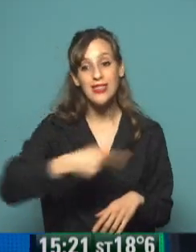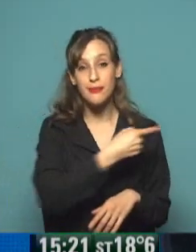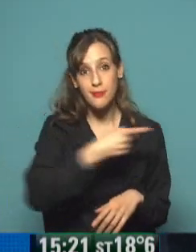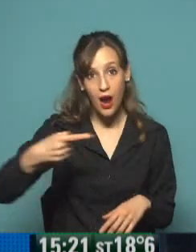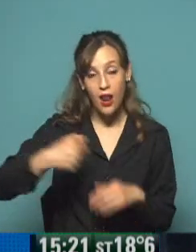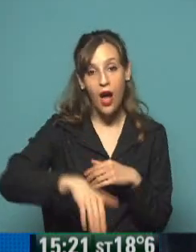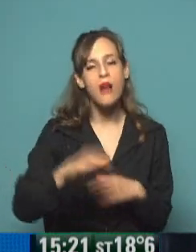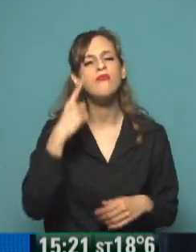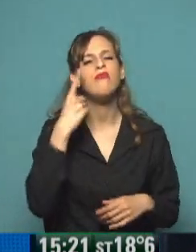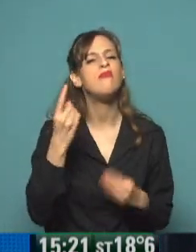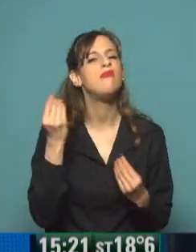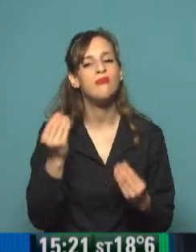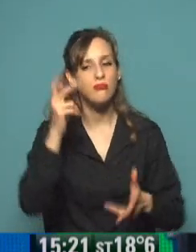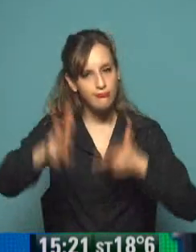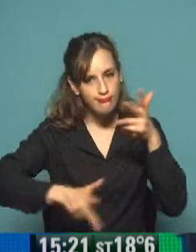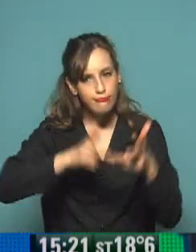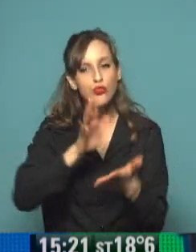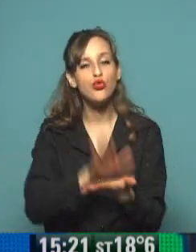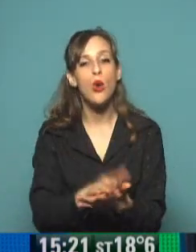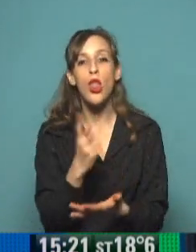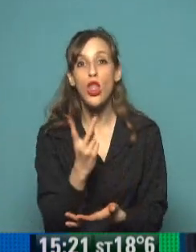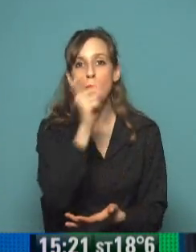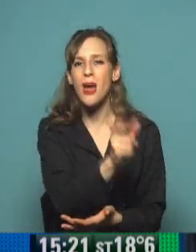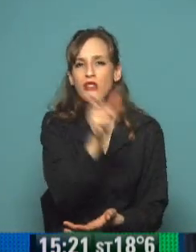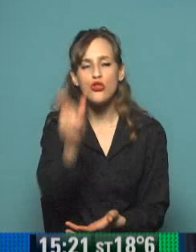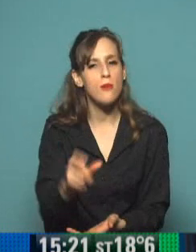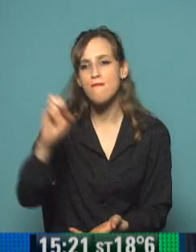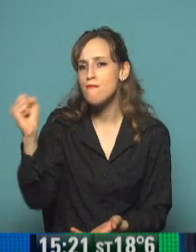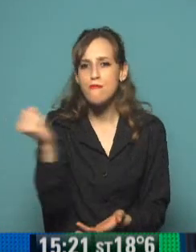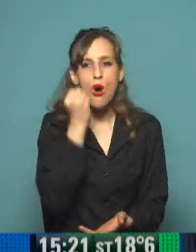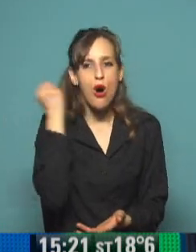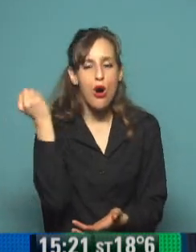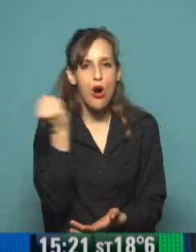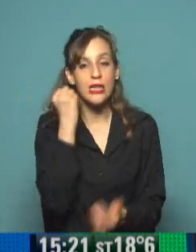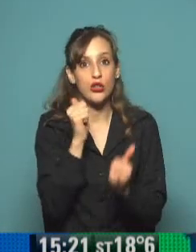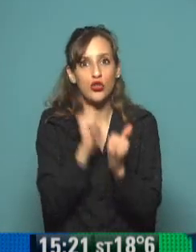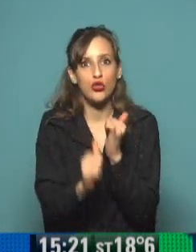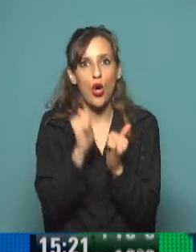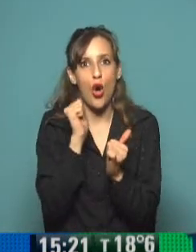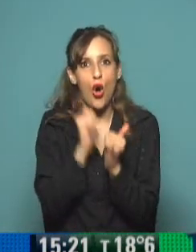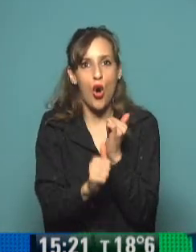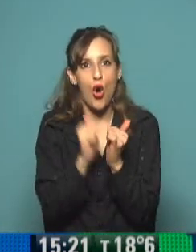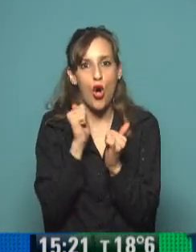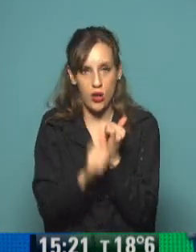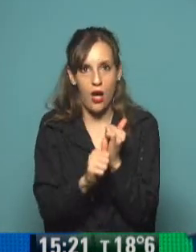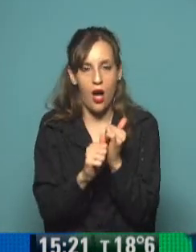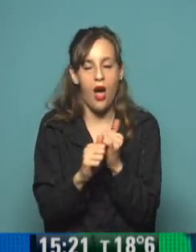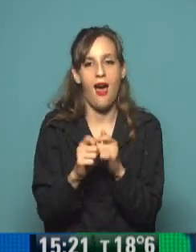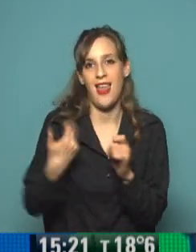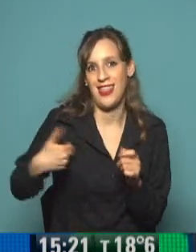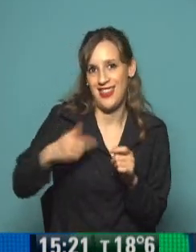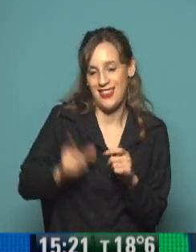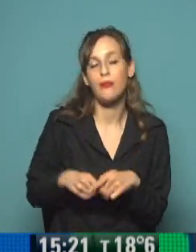dijimos que íbamos a hablar de dos protagonistas de nuestra historia muy importantes. Ajá. Que son Martín Miguel de Güemes y